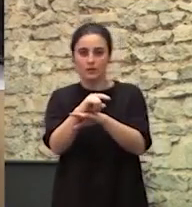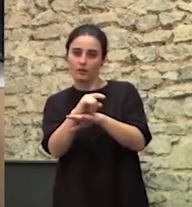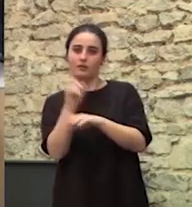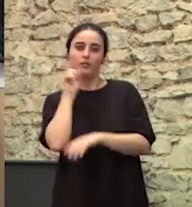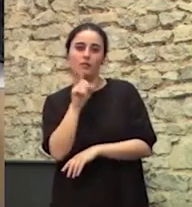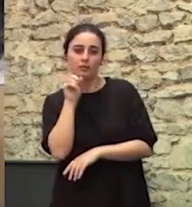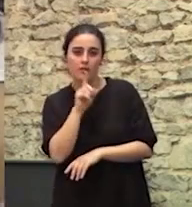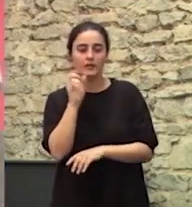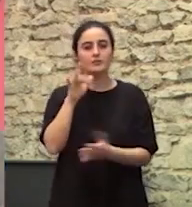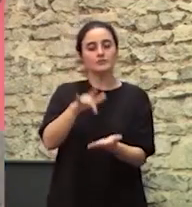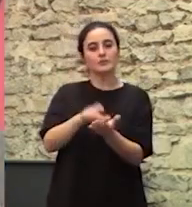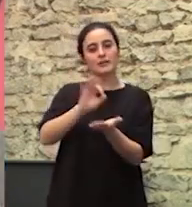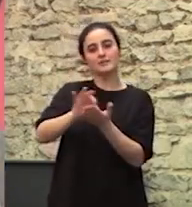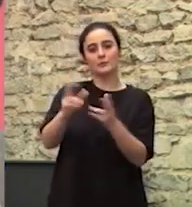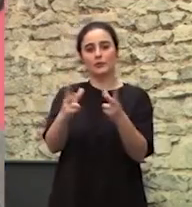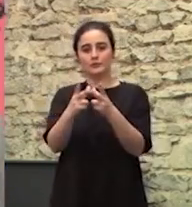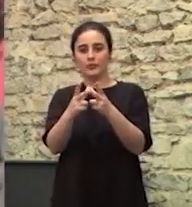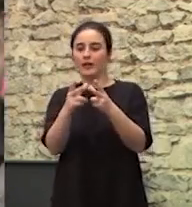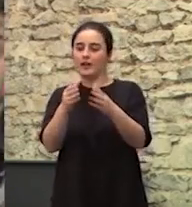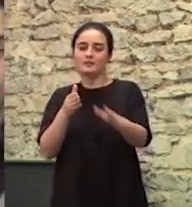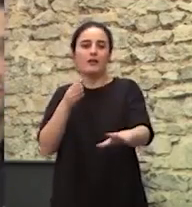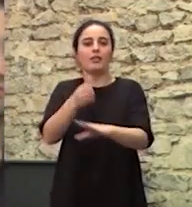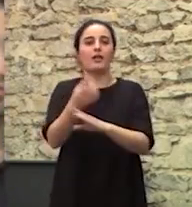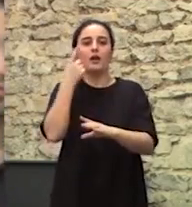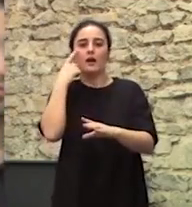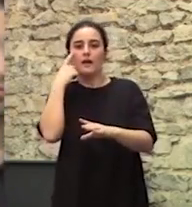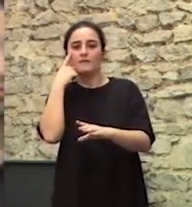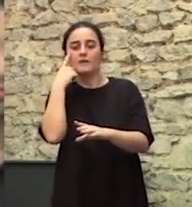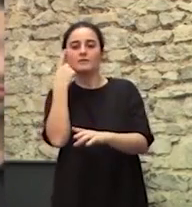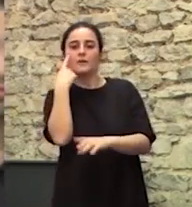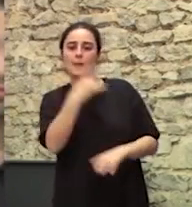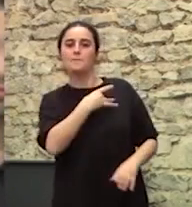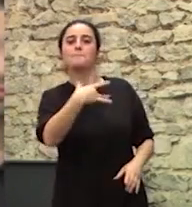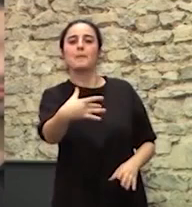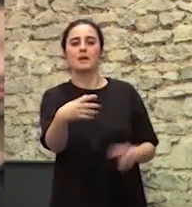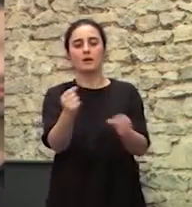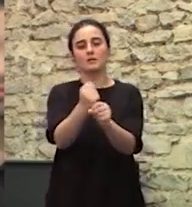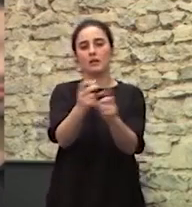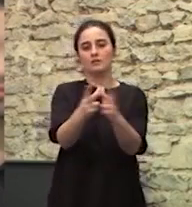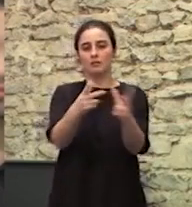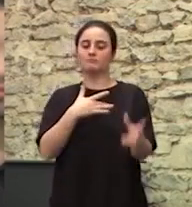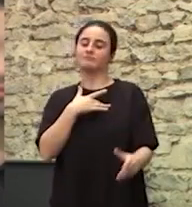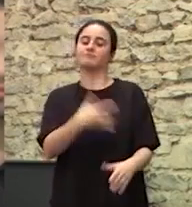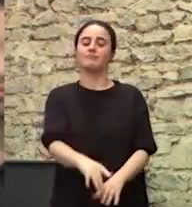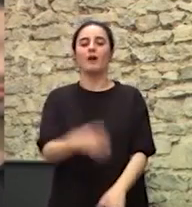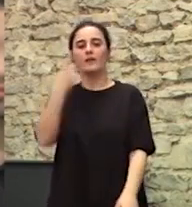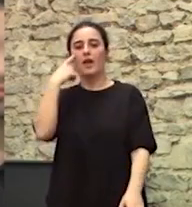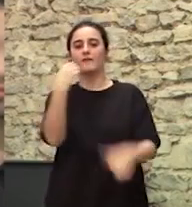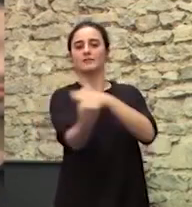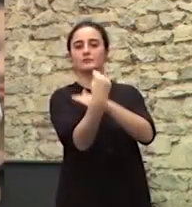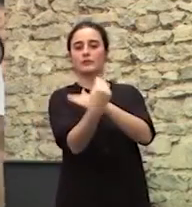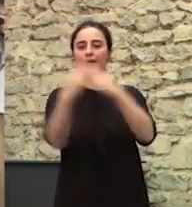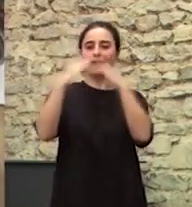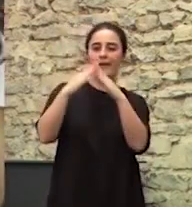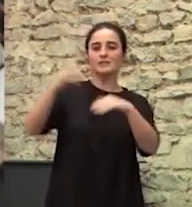Van a servicios sociales siempre a buscar lo que... A engañar a la pobre paya trabajadora social Para que le pague la casa Para que le pague